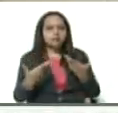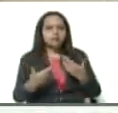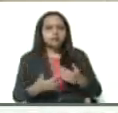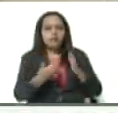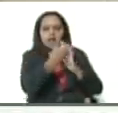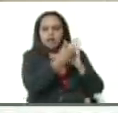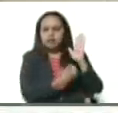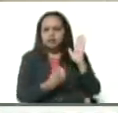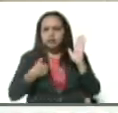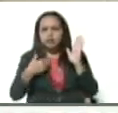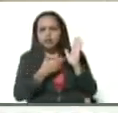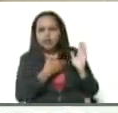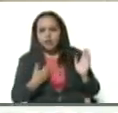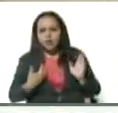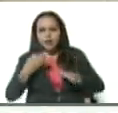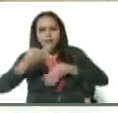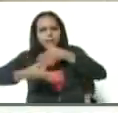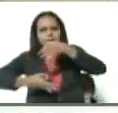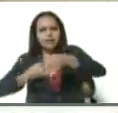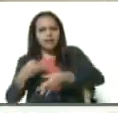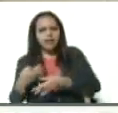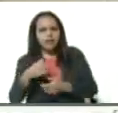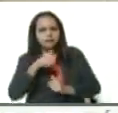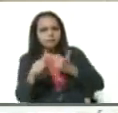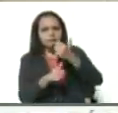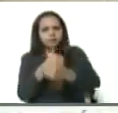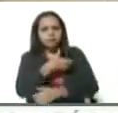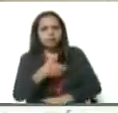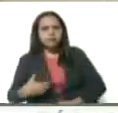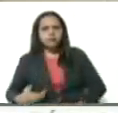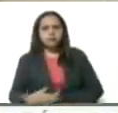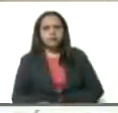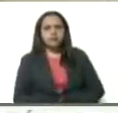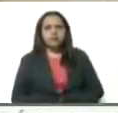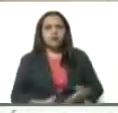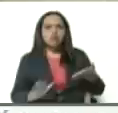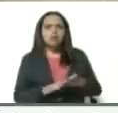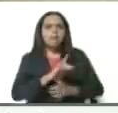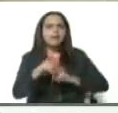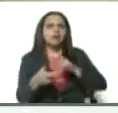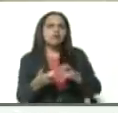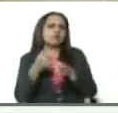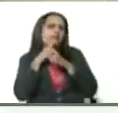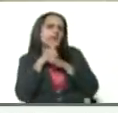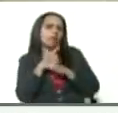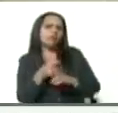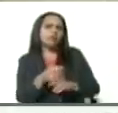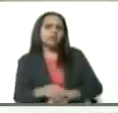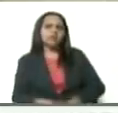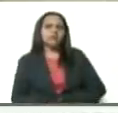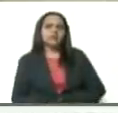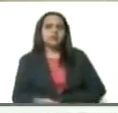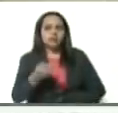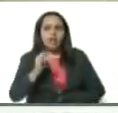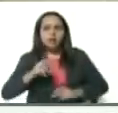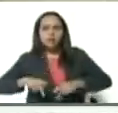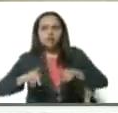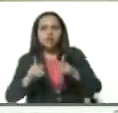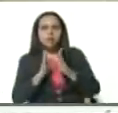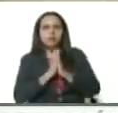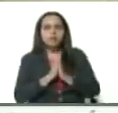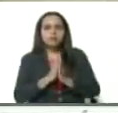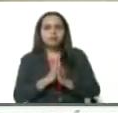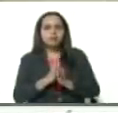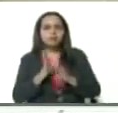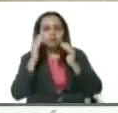parte, yo quisiera que la explicara, vicepresidenta, lo que es la pregunta y la respuesta. Si es posible. ¿Me